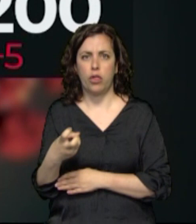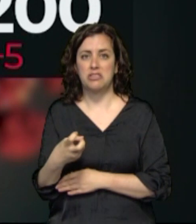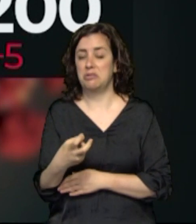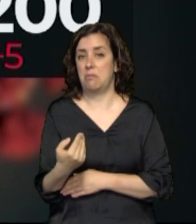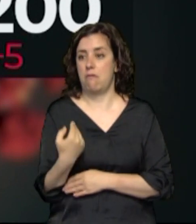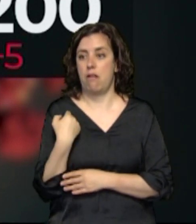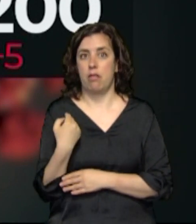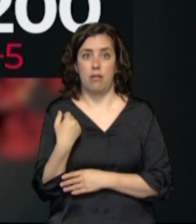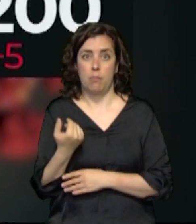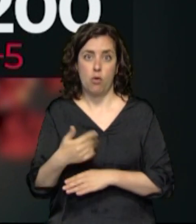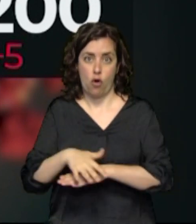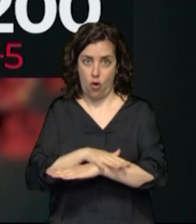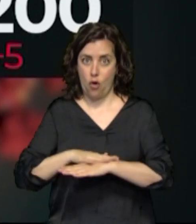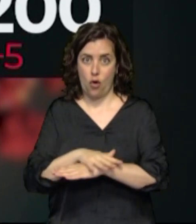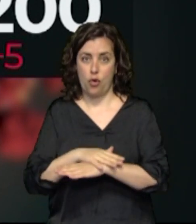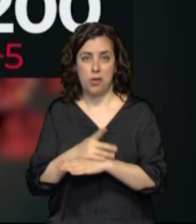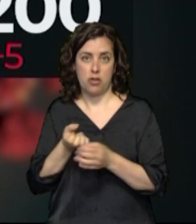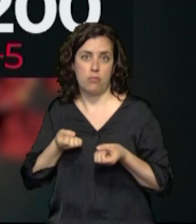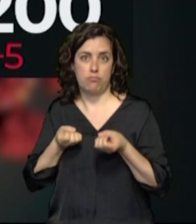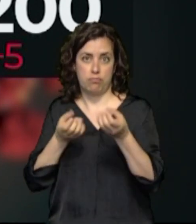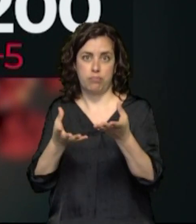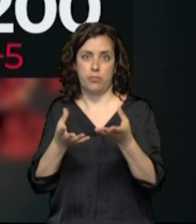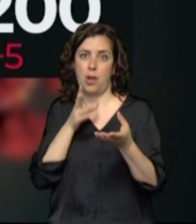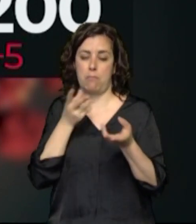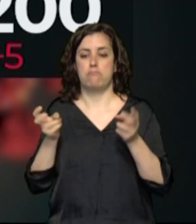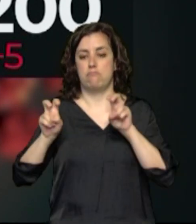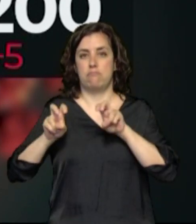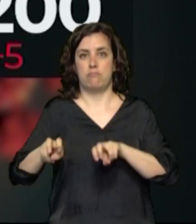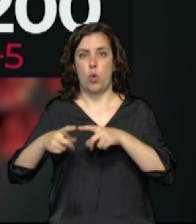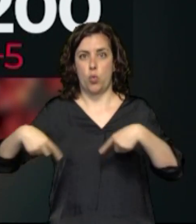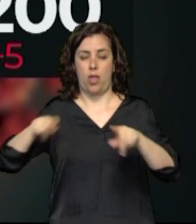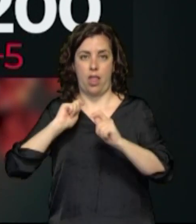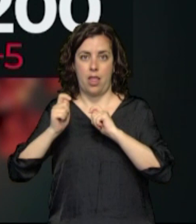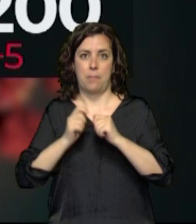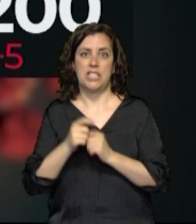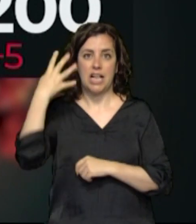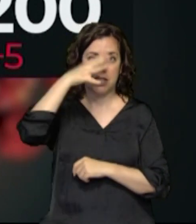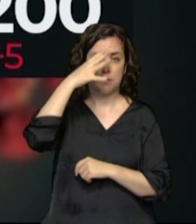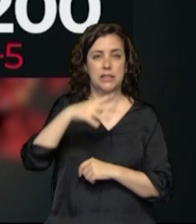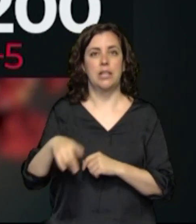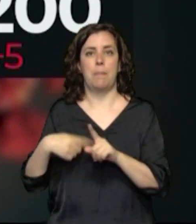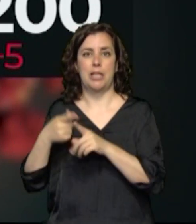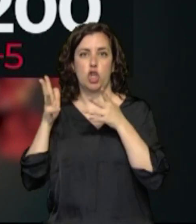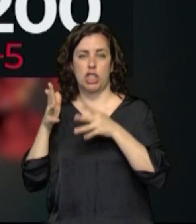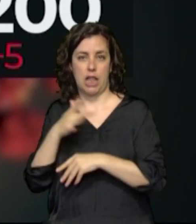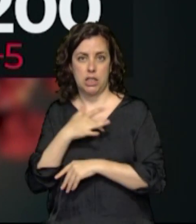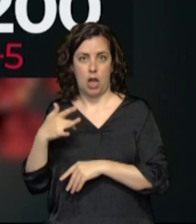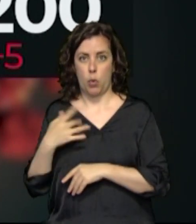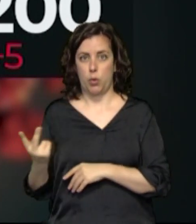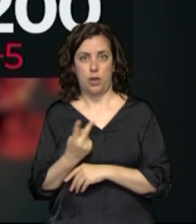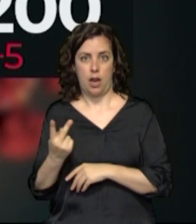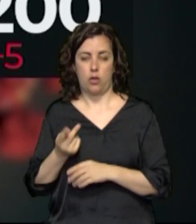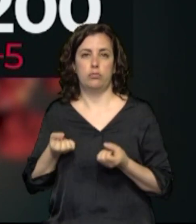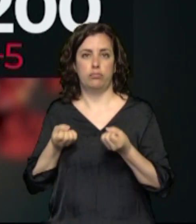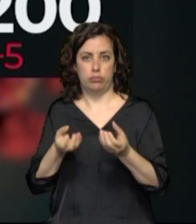ofrecer, como decimos, el gobierno en esa comparecencia conjunta de la presidenta Chivite y la consejera de Salud, Santos Indurain, para valorar ese